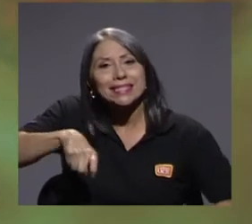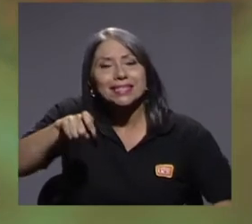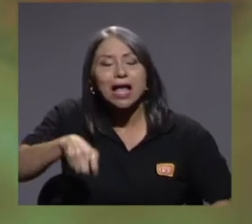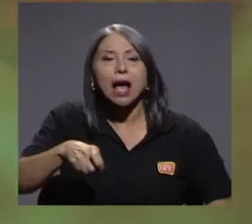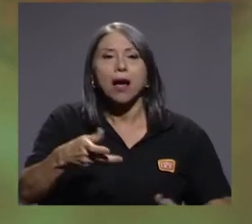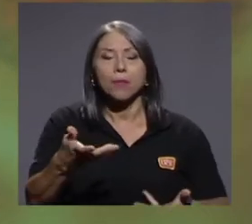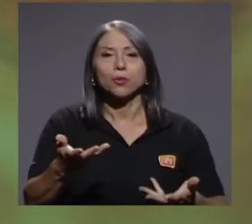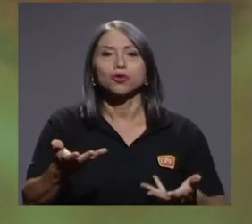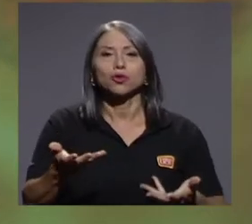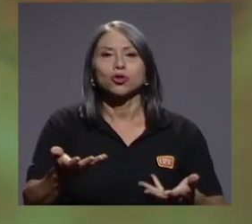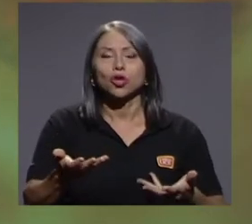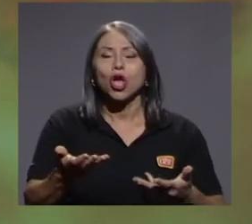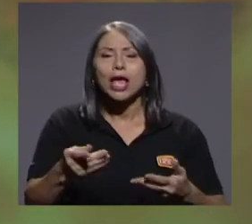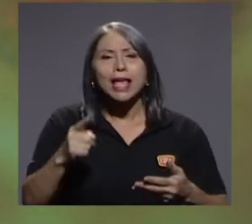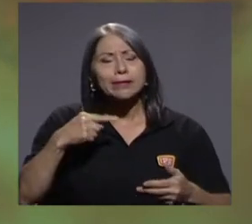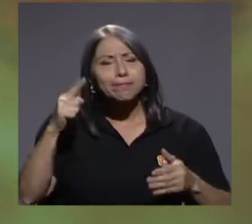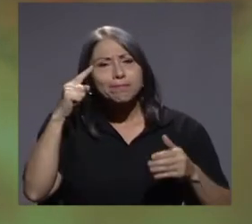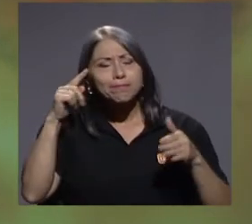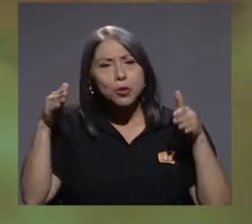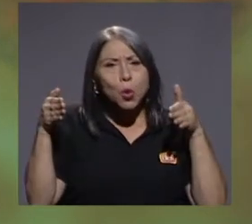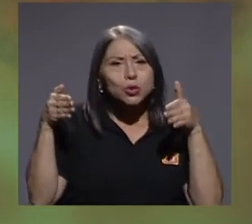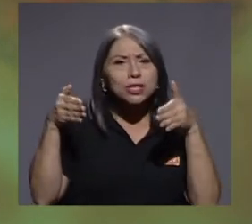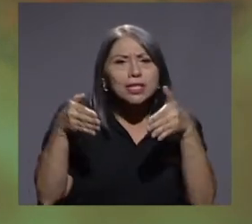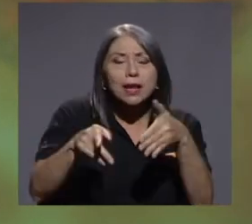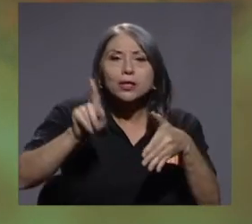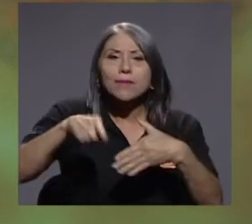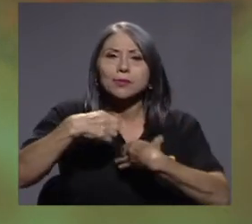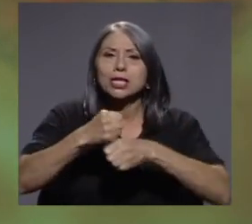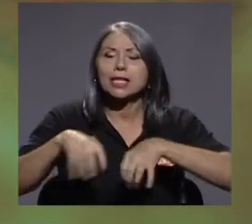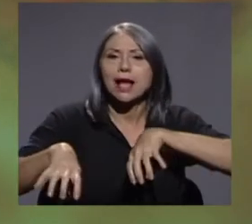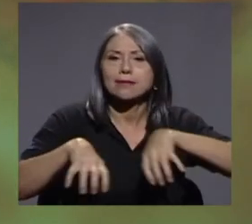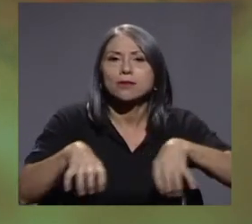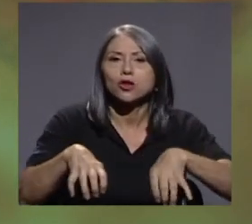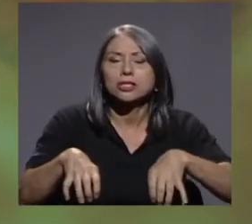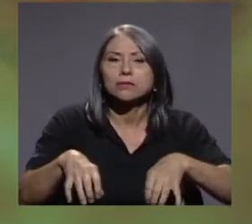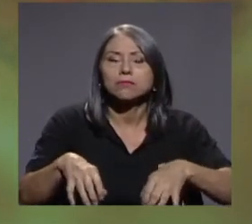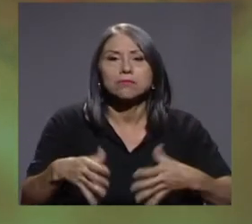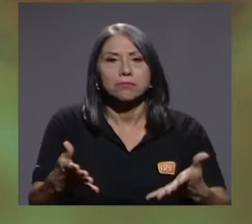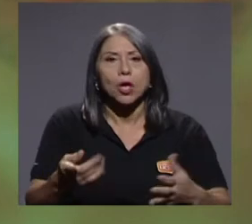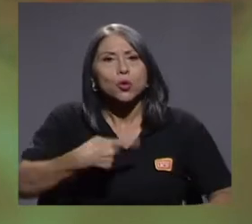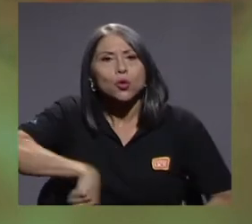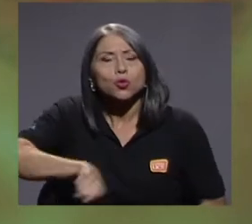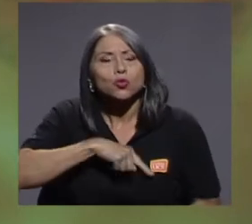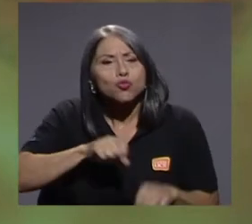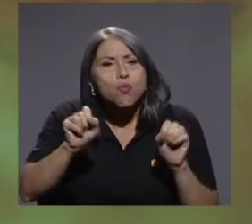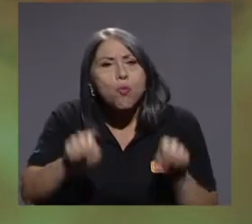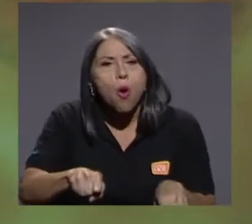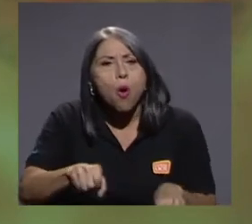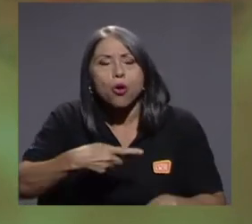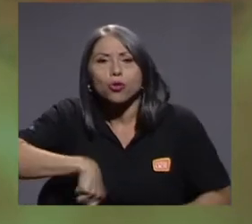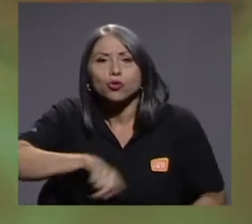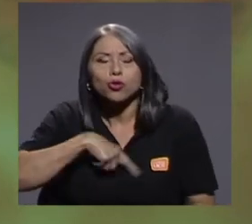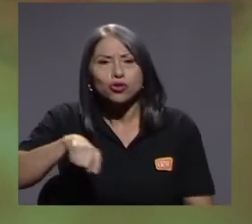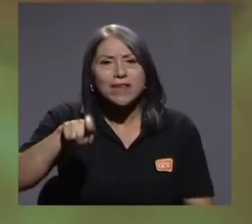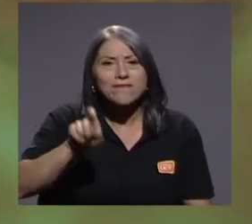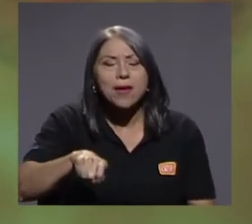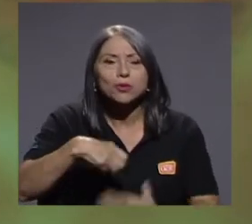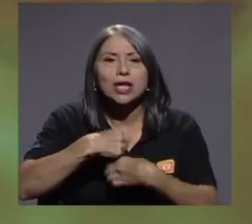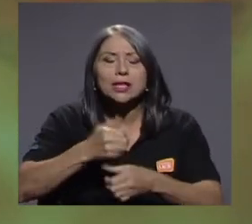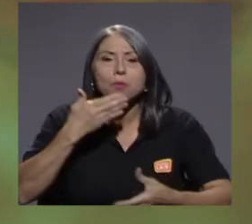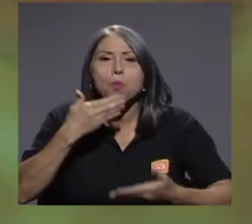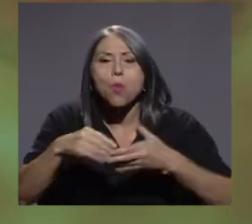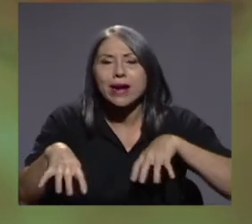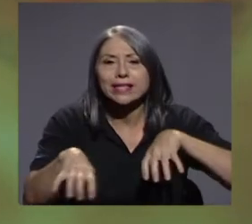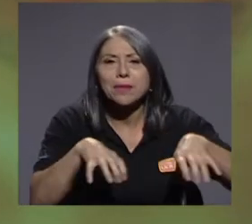definitivamente concentrarnos en adoptar opciones. Entonces, ¿podemos o debemos adoptar opciones, adoptar buenas